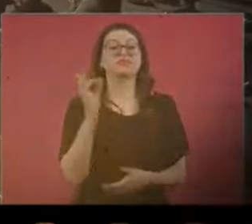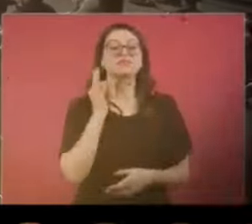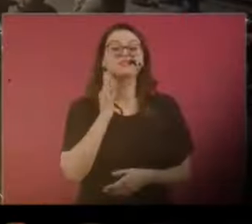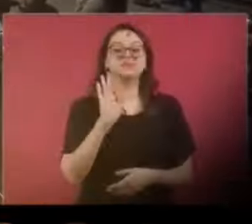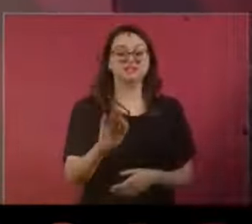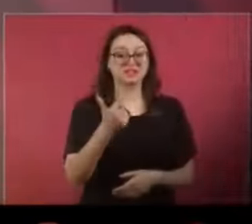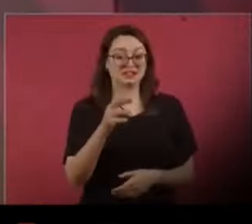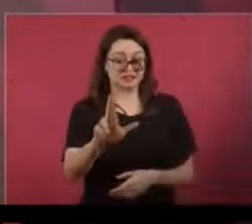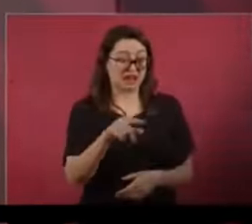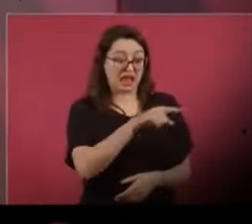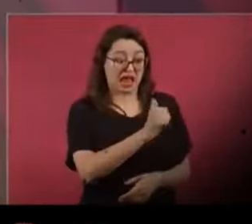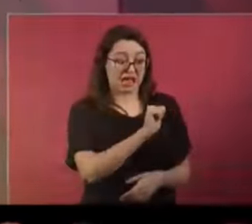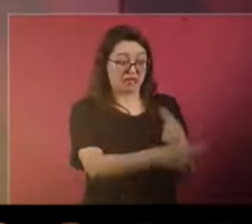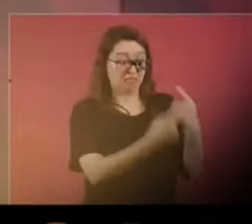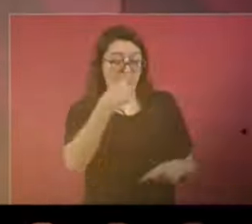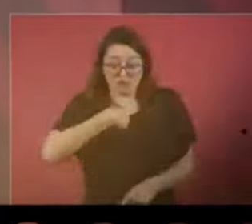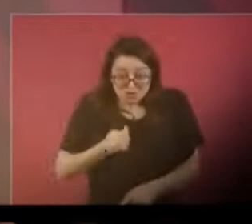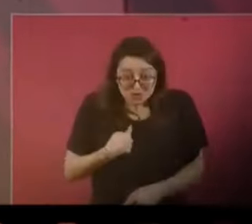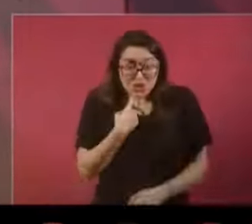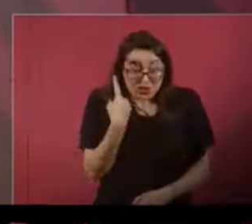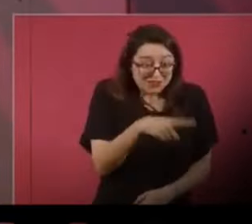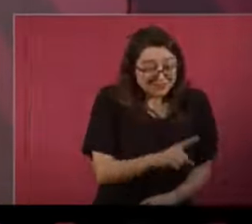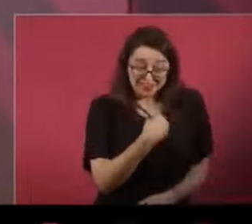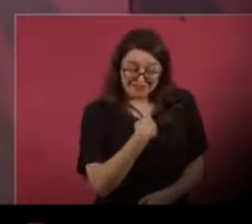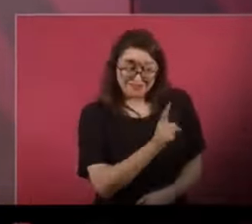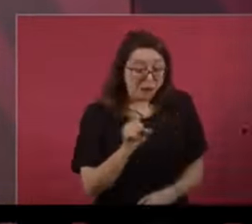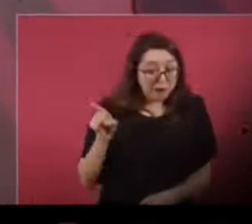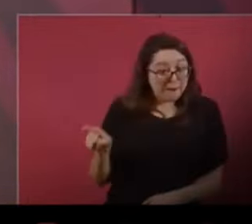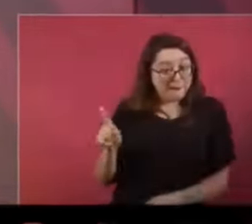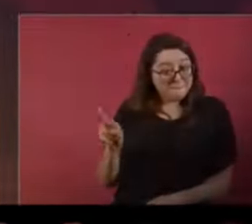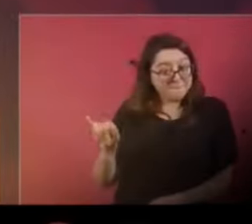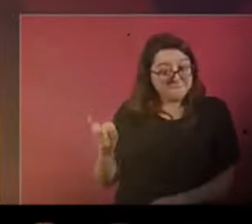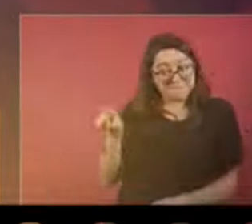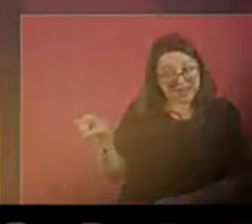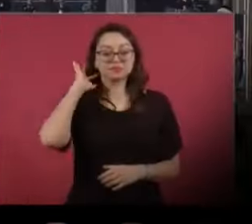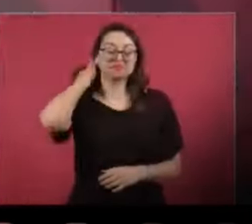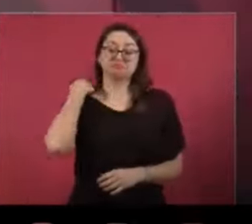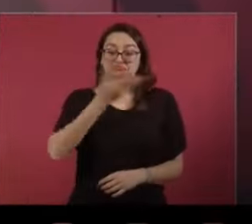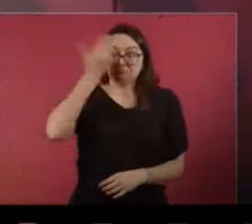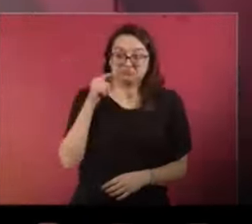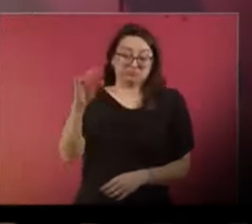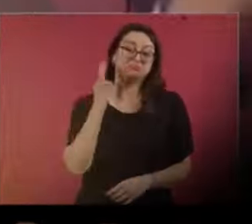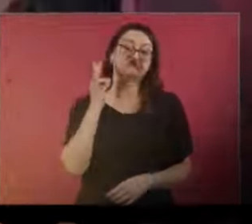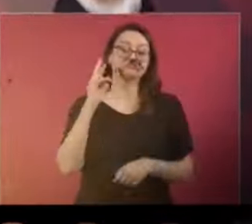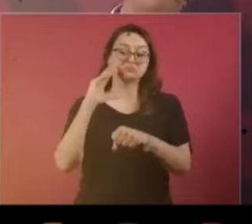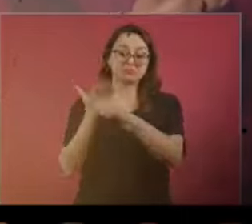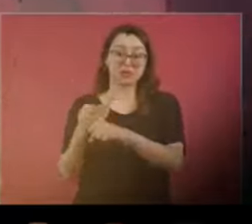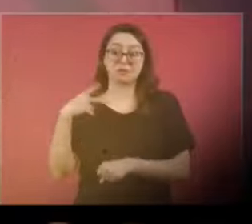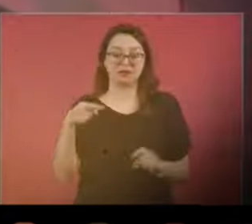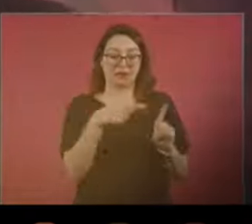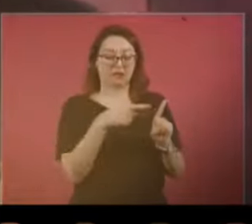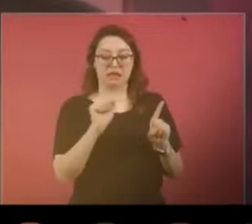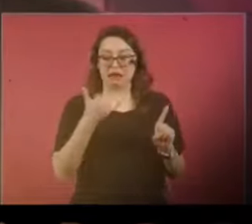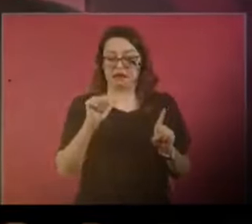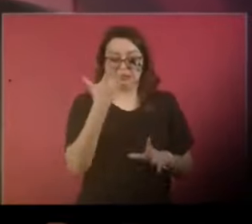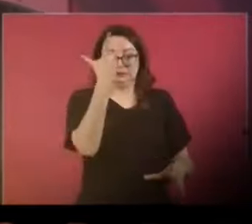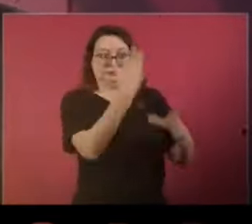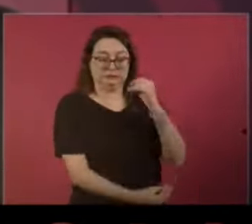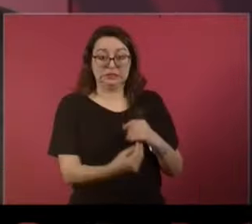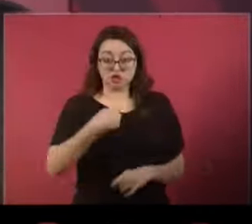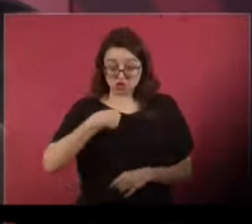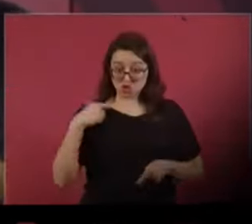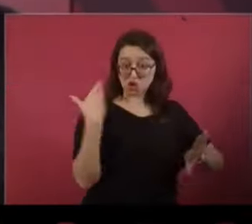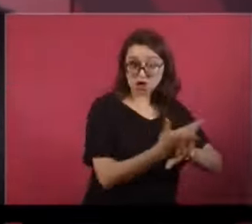Anaya no me eche la culpa a mí. Yo no ordené que se le investigara por corrupto. Pero lo que quiero decir, por eso se tuvo que ir del país, por esa denuncia.